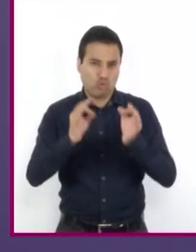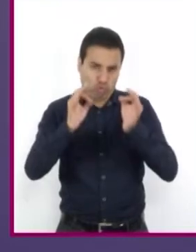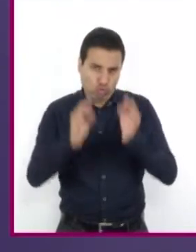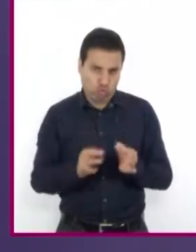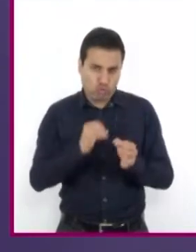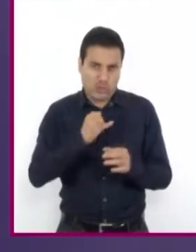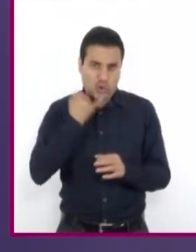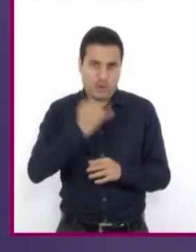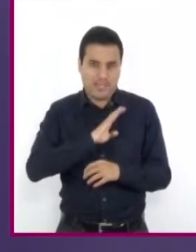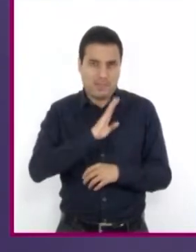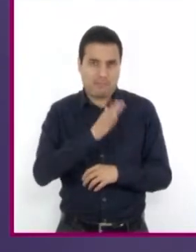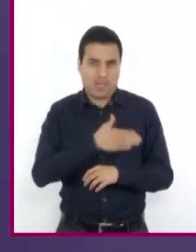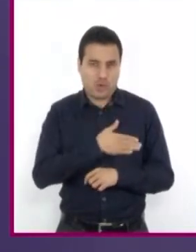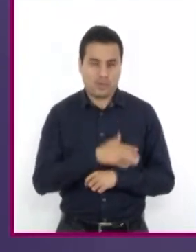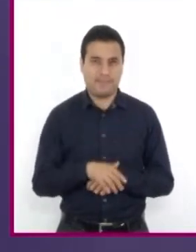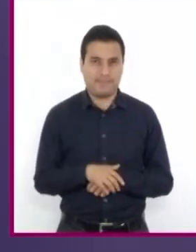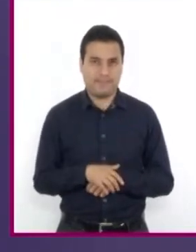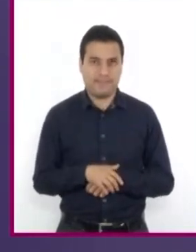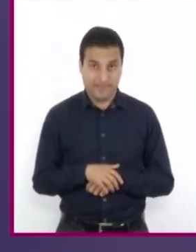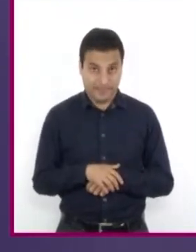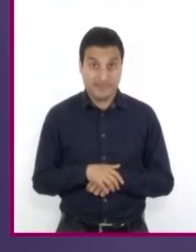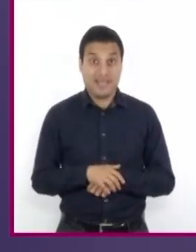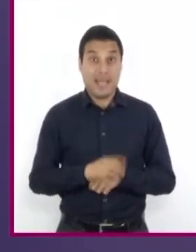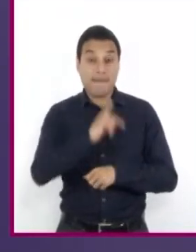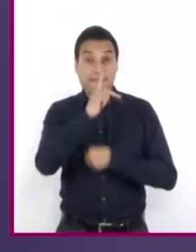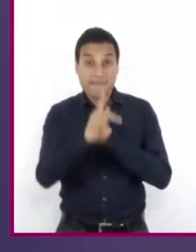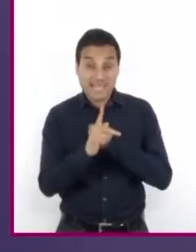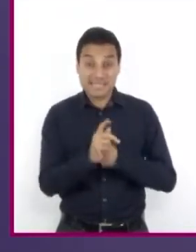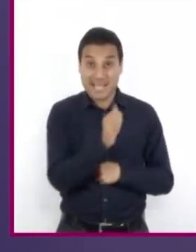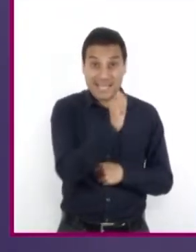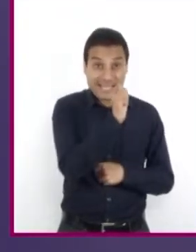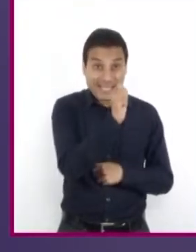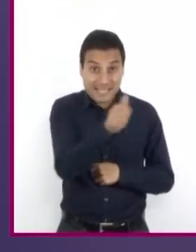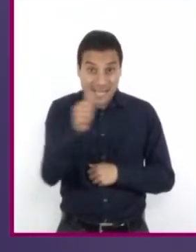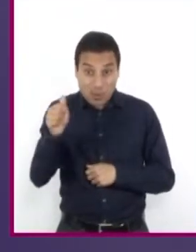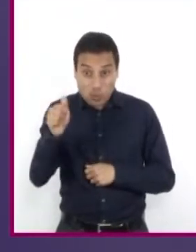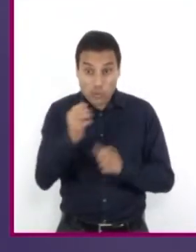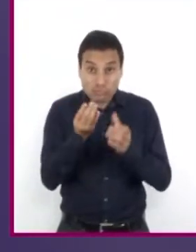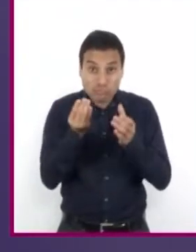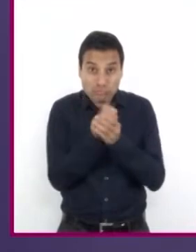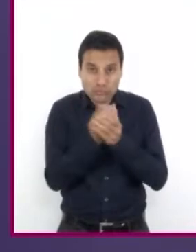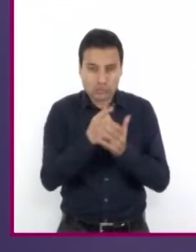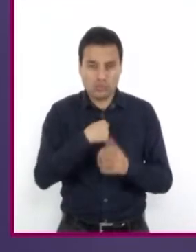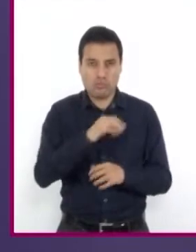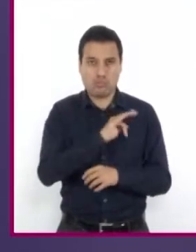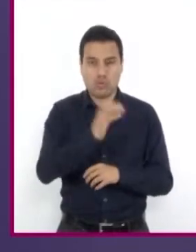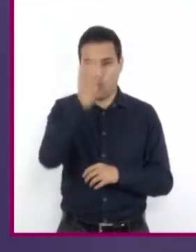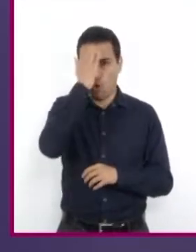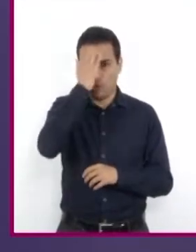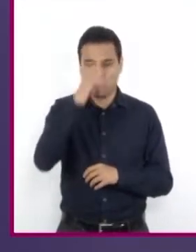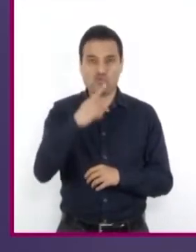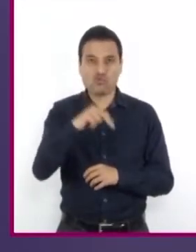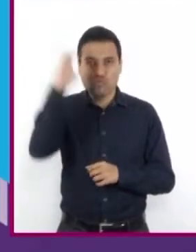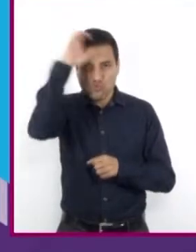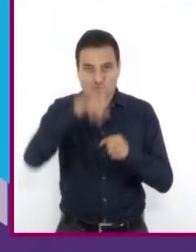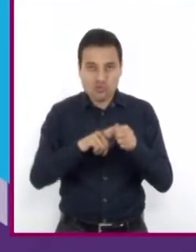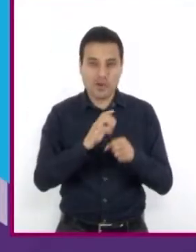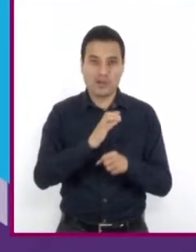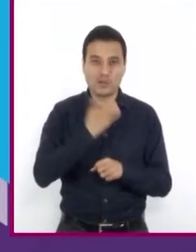Es gracias a las expresiones particulares de cada país que también podemos conocer su cultura, a veces hasta sus costumbres.